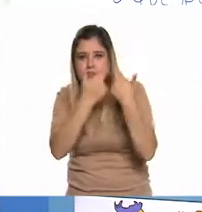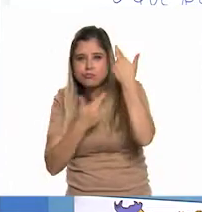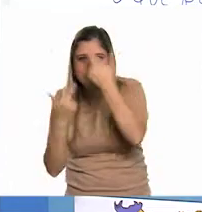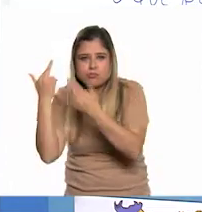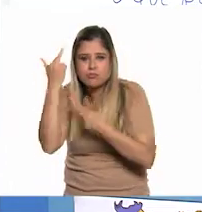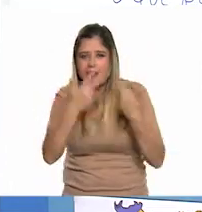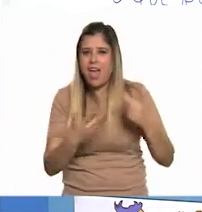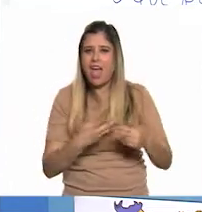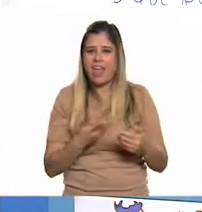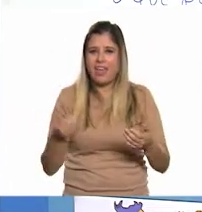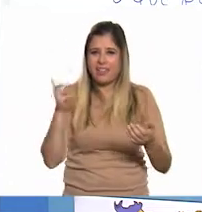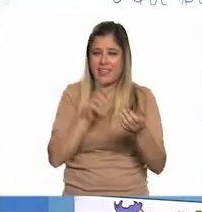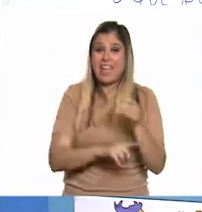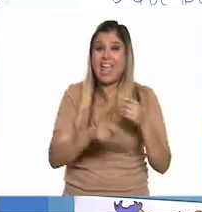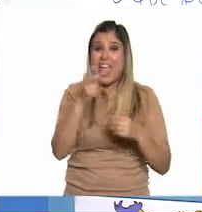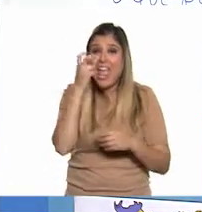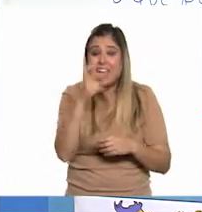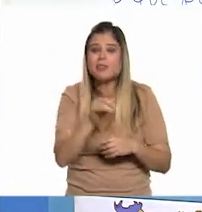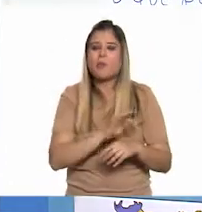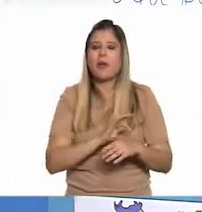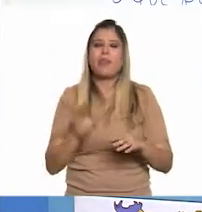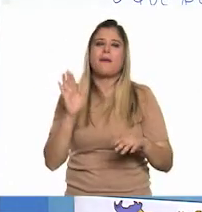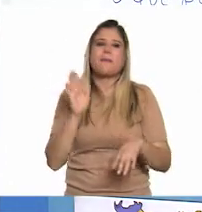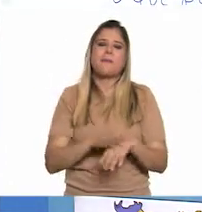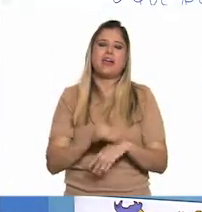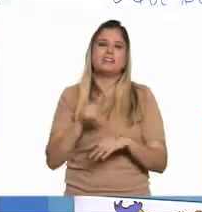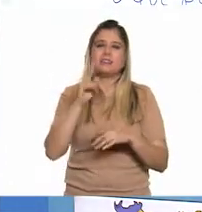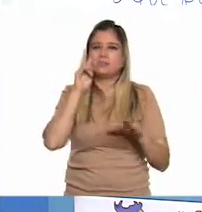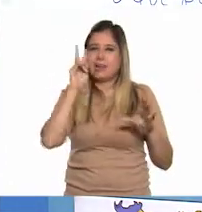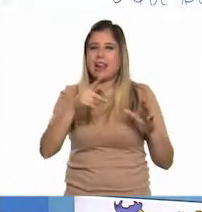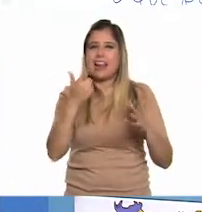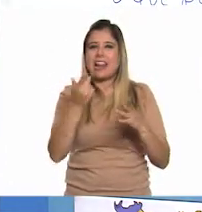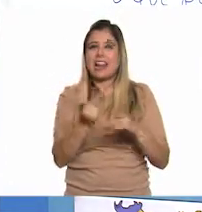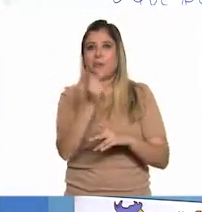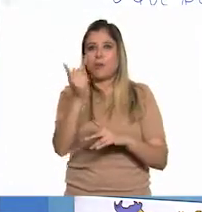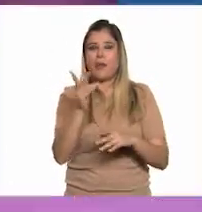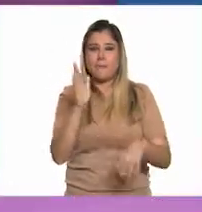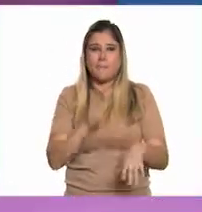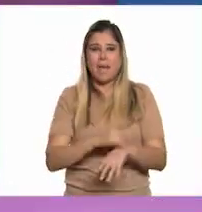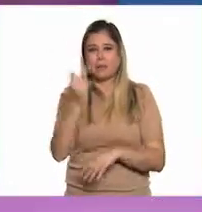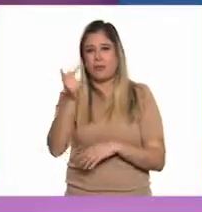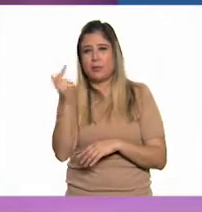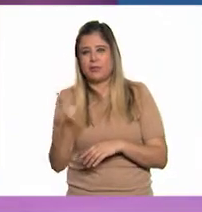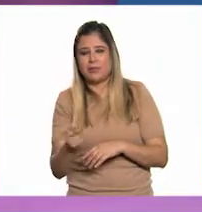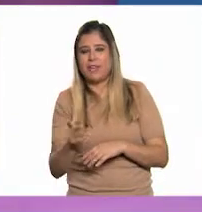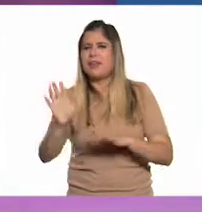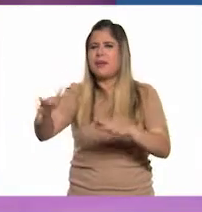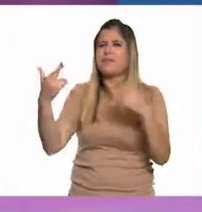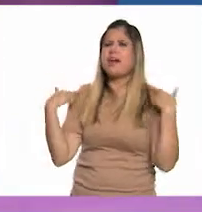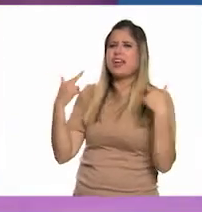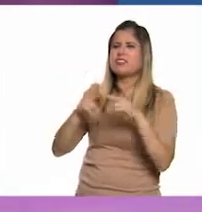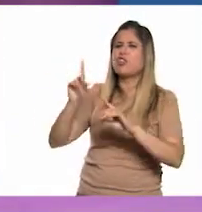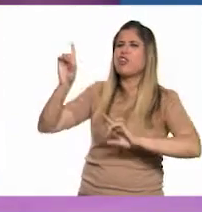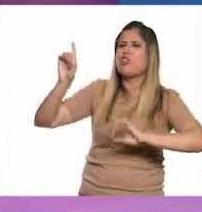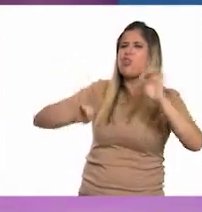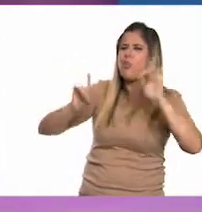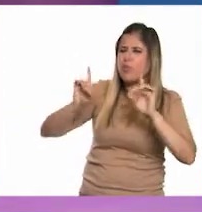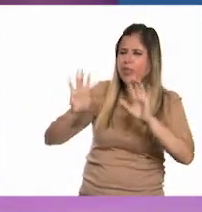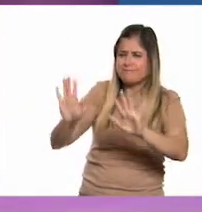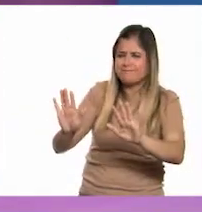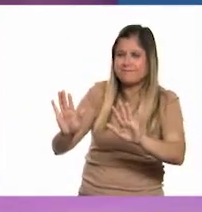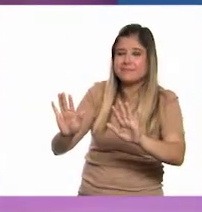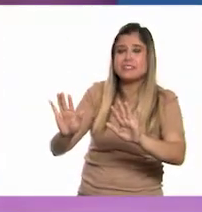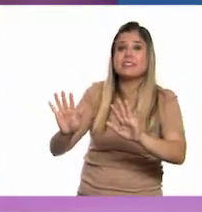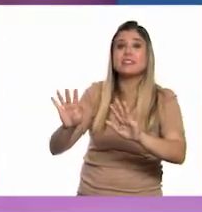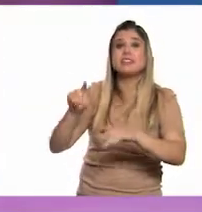disponible. Esto nos permitió ampliar nuestra lista de preguntas. Profe, tengo una duda. En